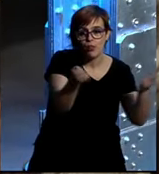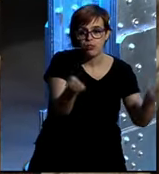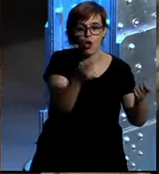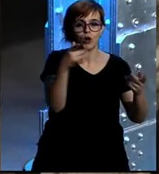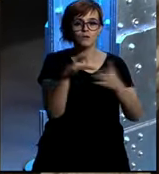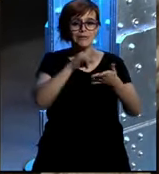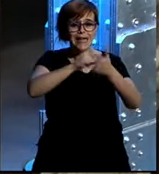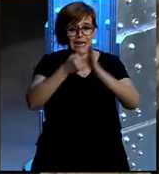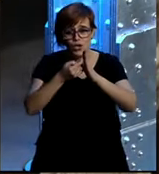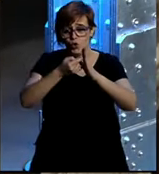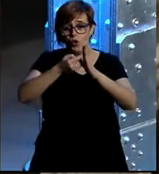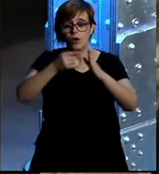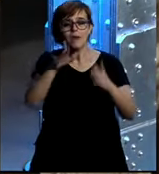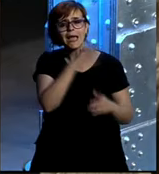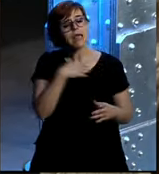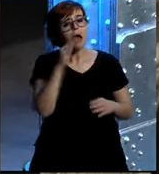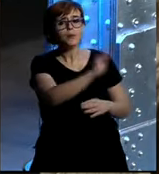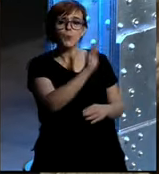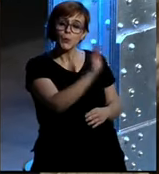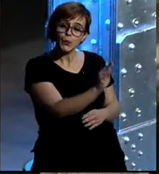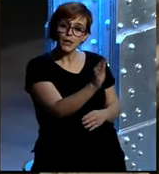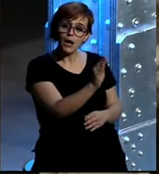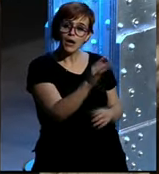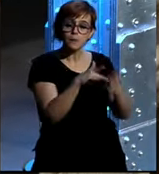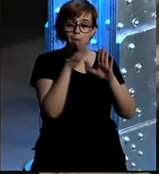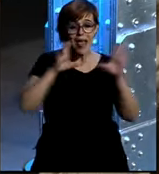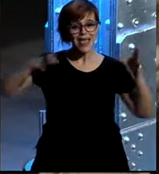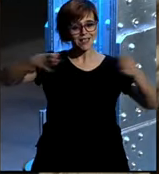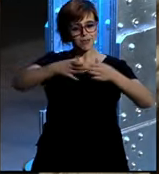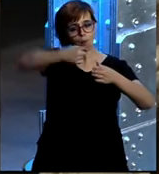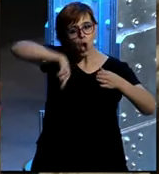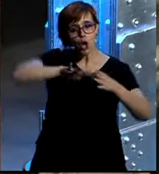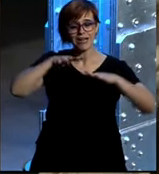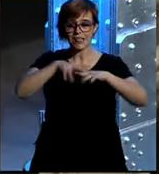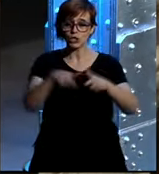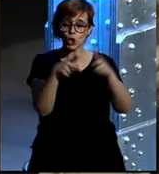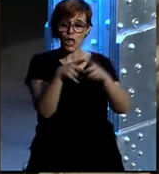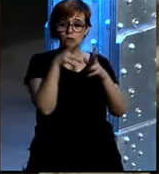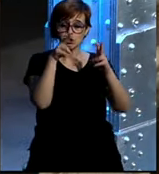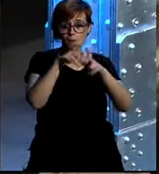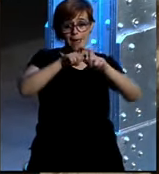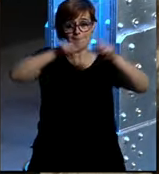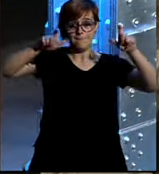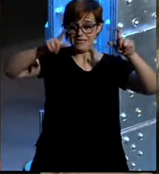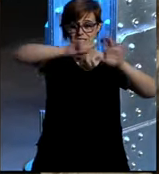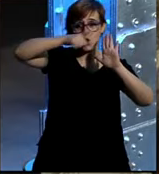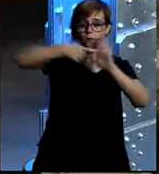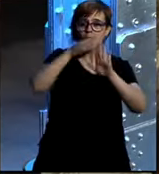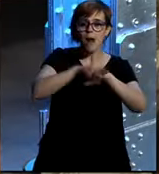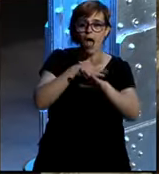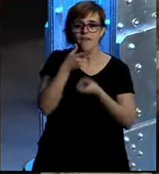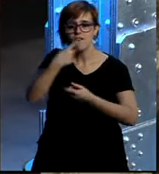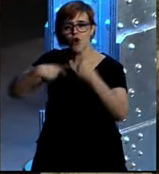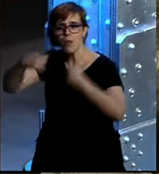con temas técnicos te quería preguntar cómo hace el equipo cómo trabaja el equipo de redes sociales con toda la compañía para obtener toda esa